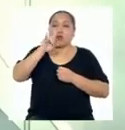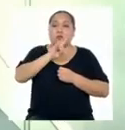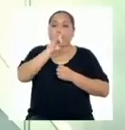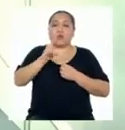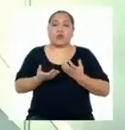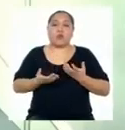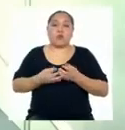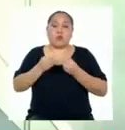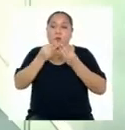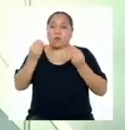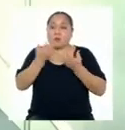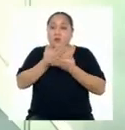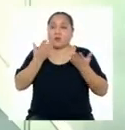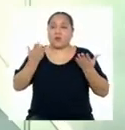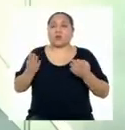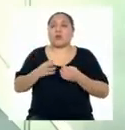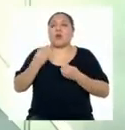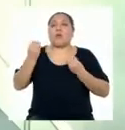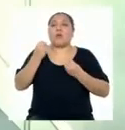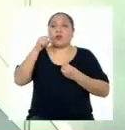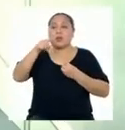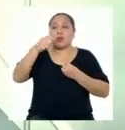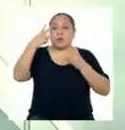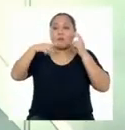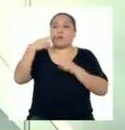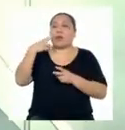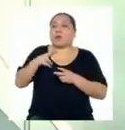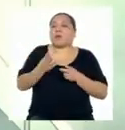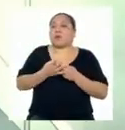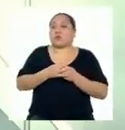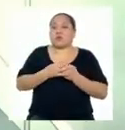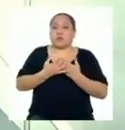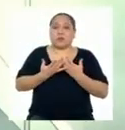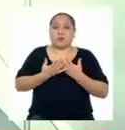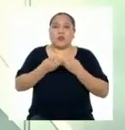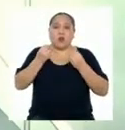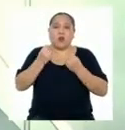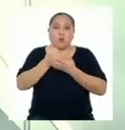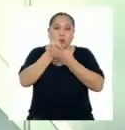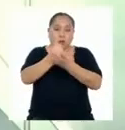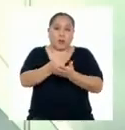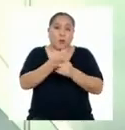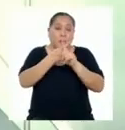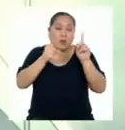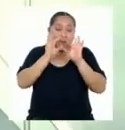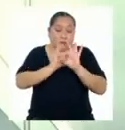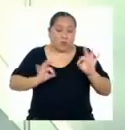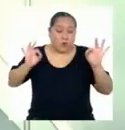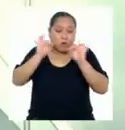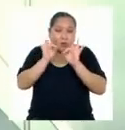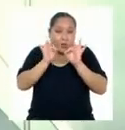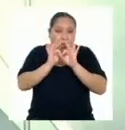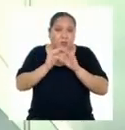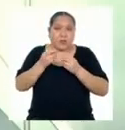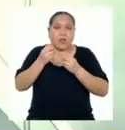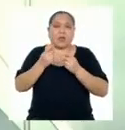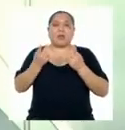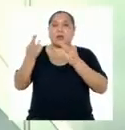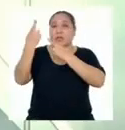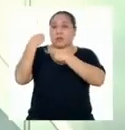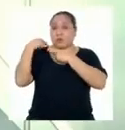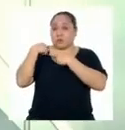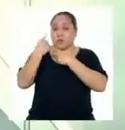a todos los beneficios que trae consigo. Sin embargo, es importante utilizarla responsablemente para lograr un desarrollo